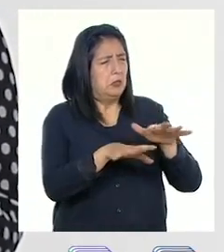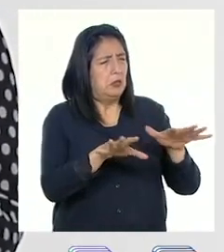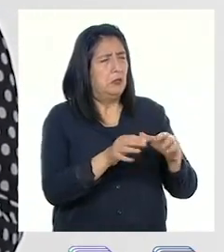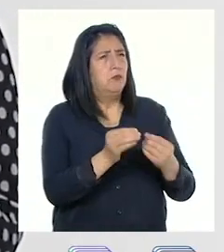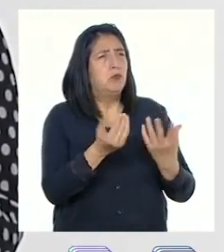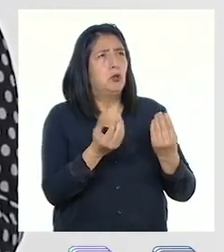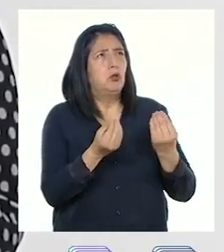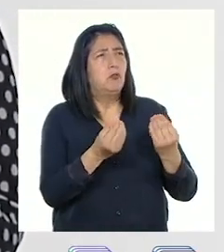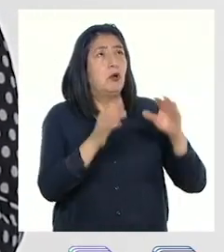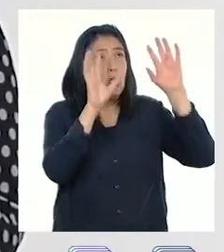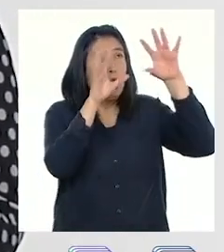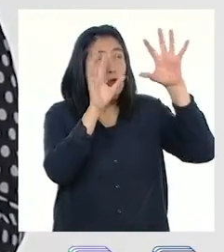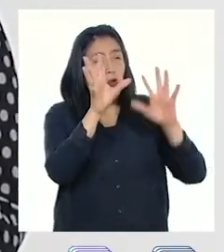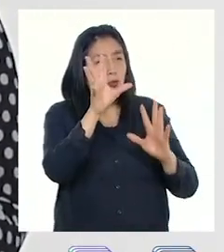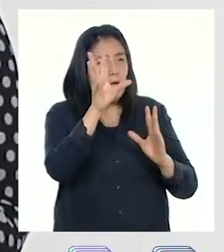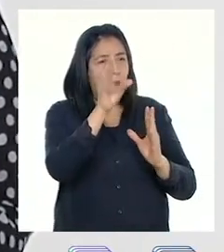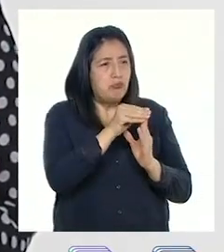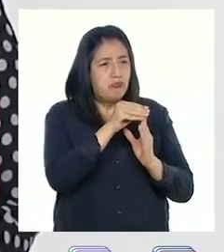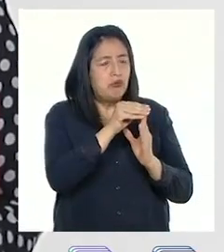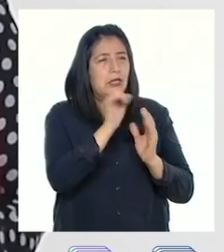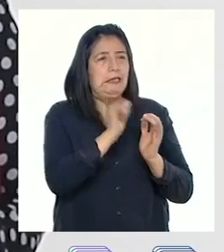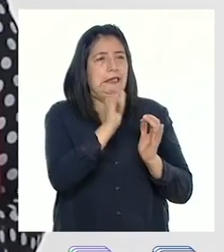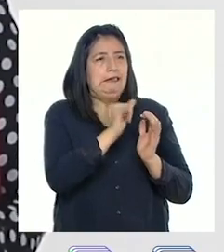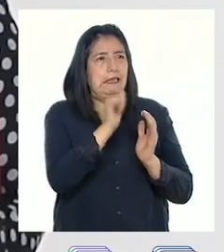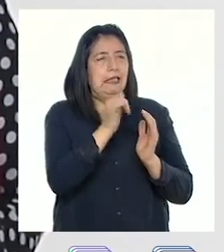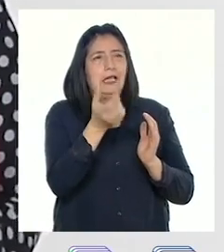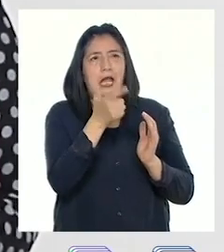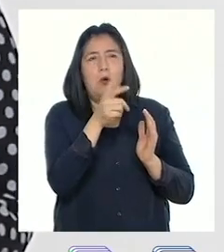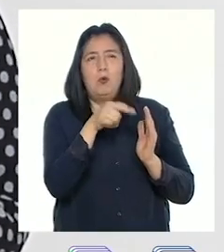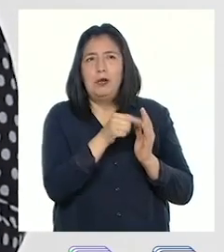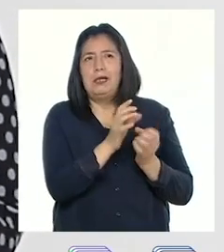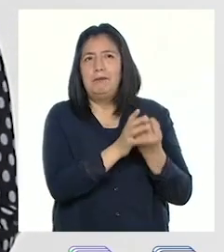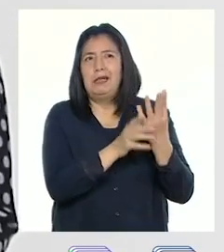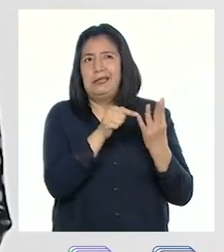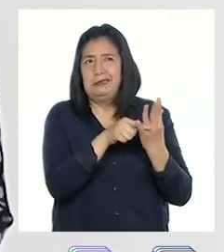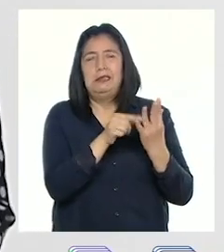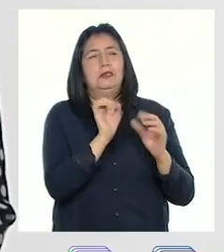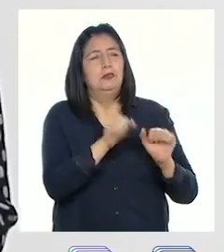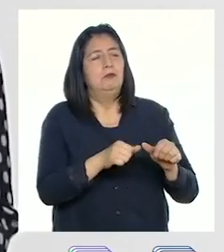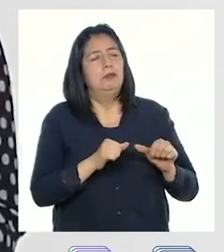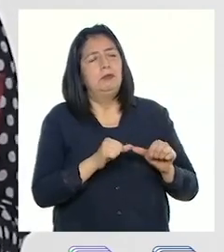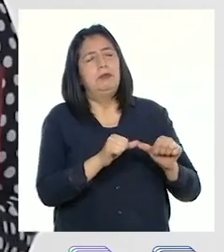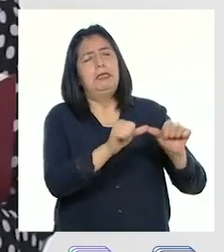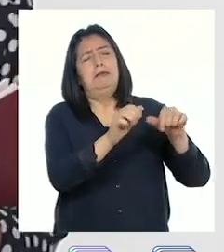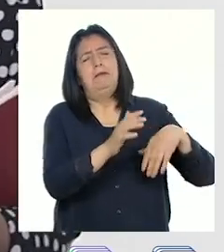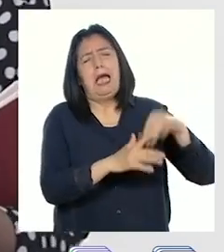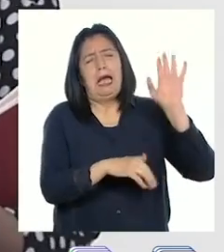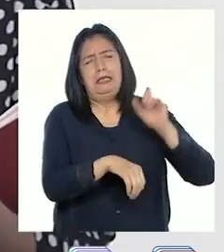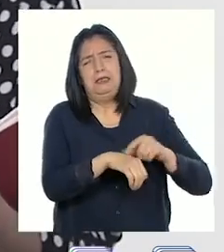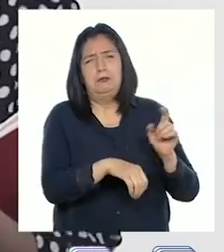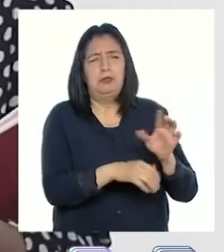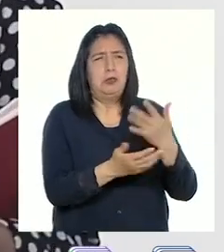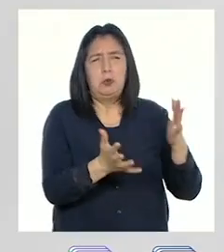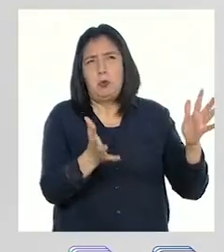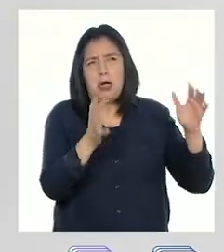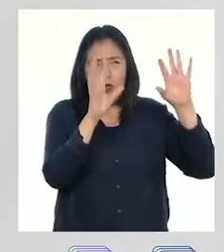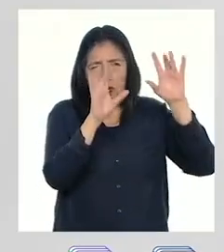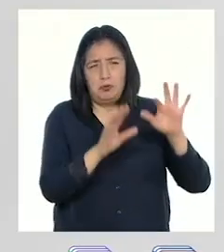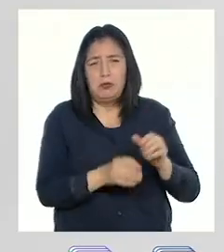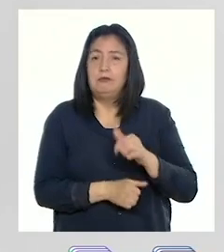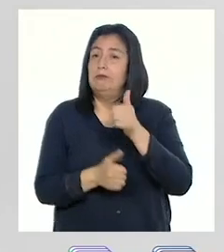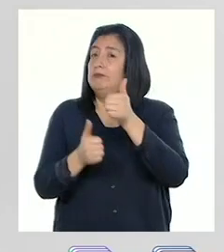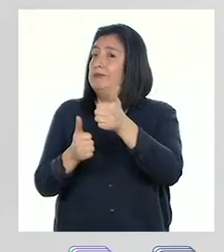captan agua en temporada de lluvia y almacenan en su interior. Eso les permite sobrevivir por mayor tiempo sin presencia de lluvias.